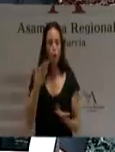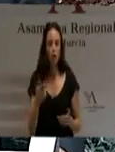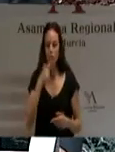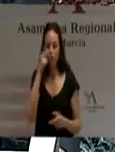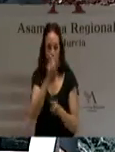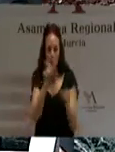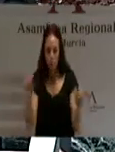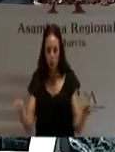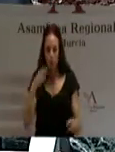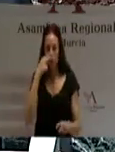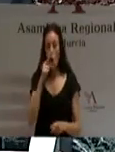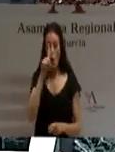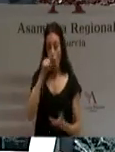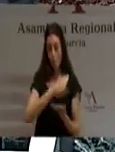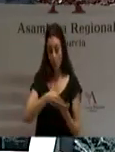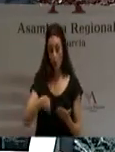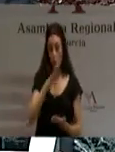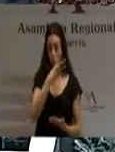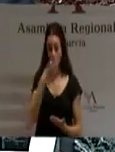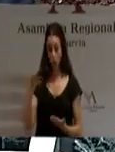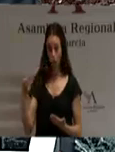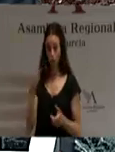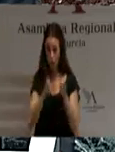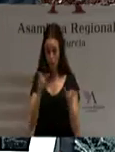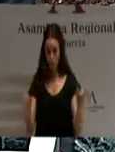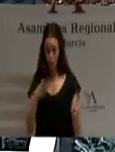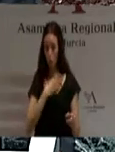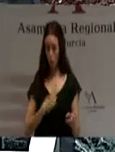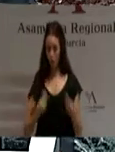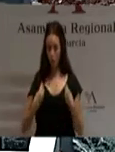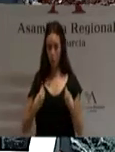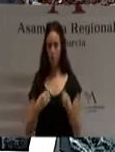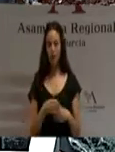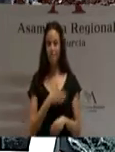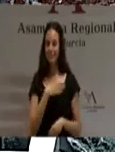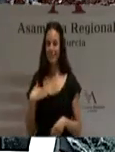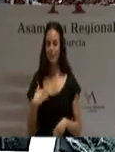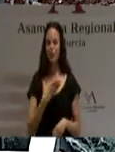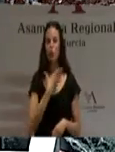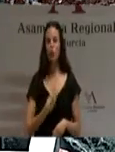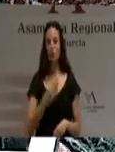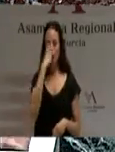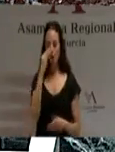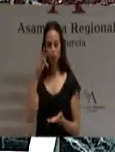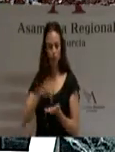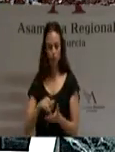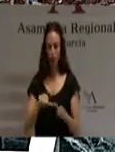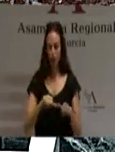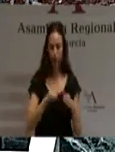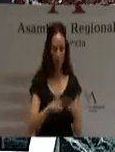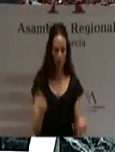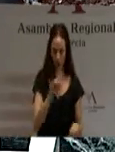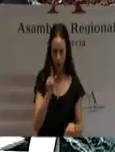más de un millón 450.000 murcianos, prefieren que su estación esté en Murcia y no en Albacete ni en